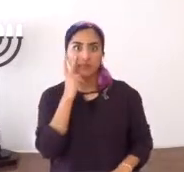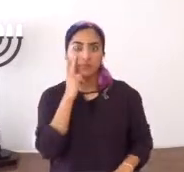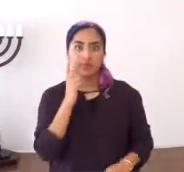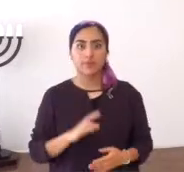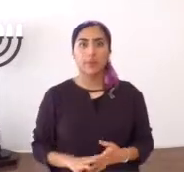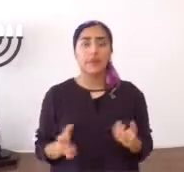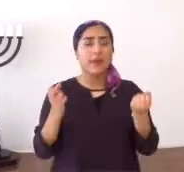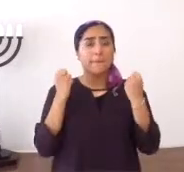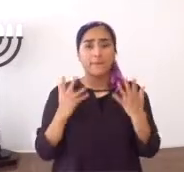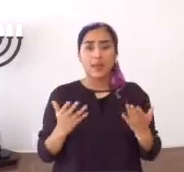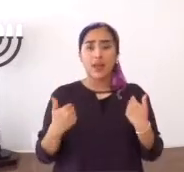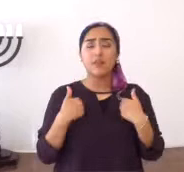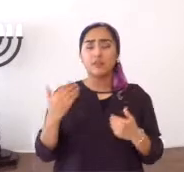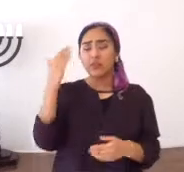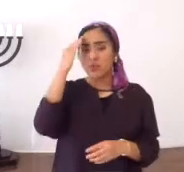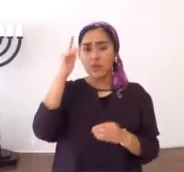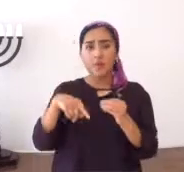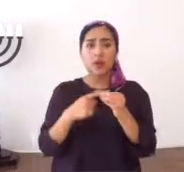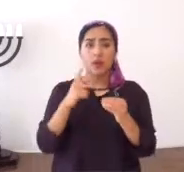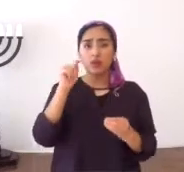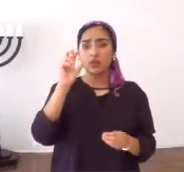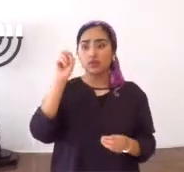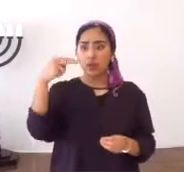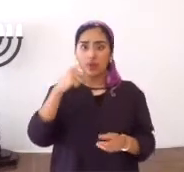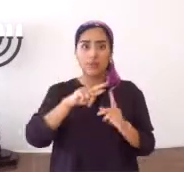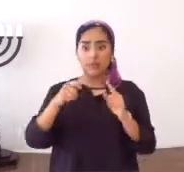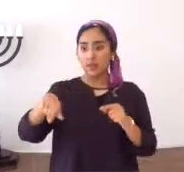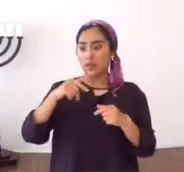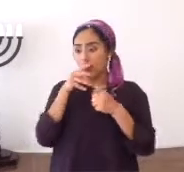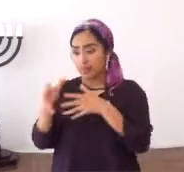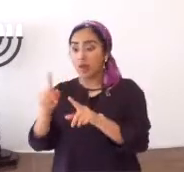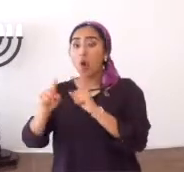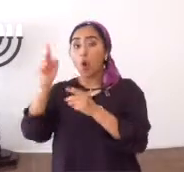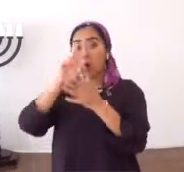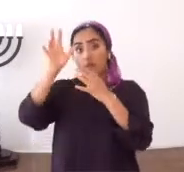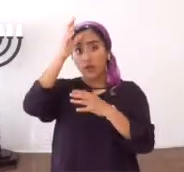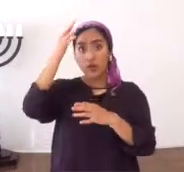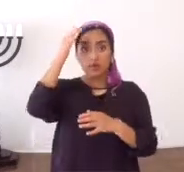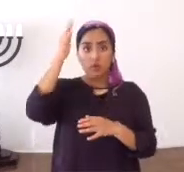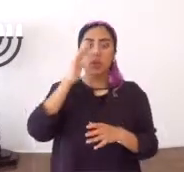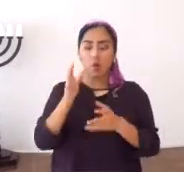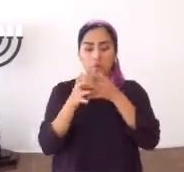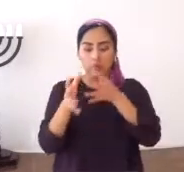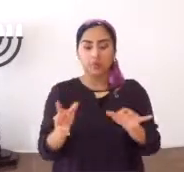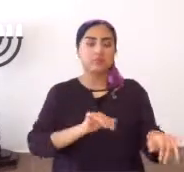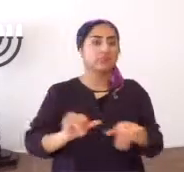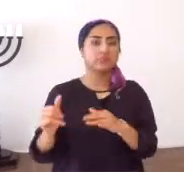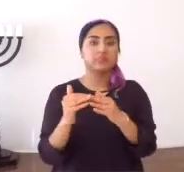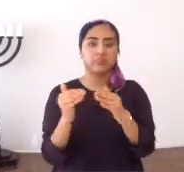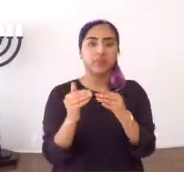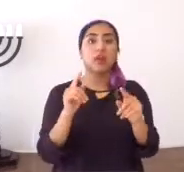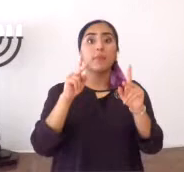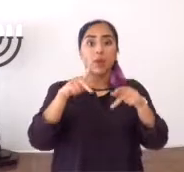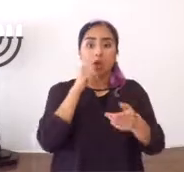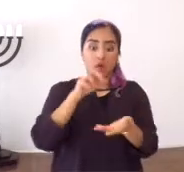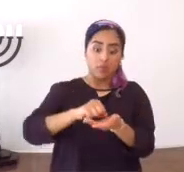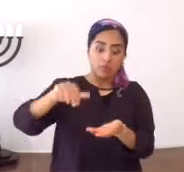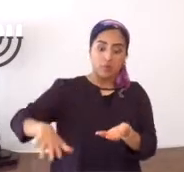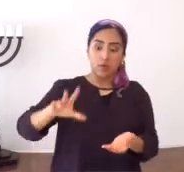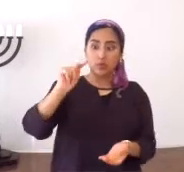impíos, se da cuenta, muchos han conocido Torah, pero la han escupido, pero el Eterno, los va a vomitar de su boca,